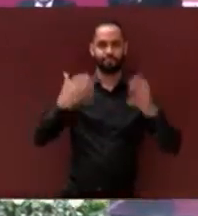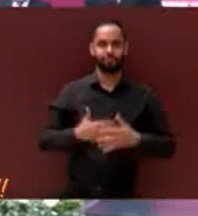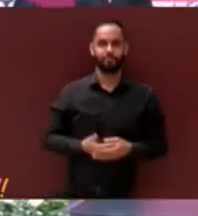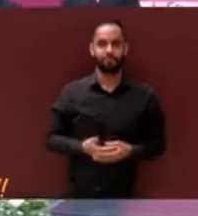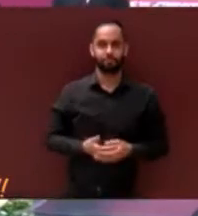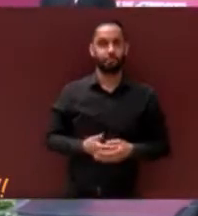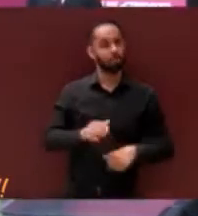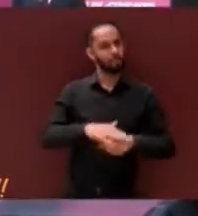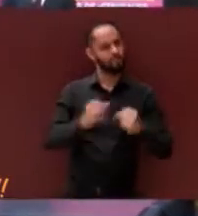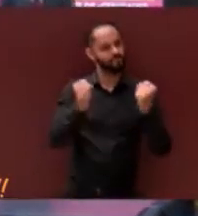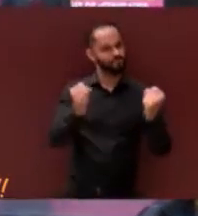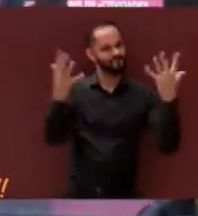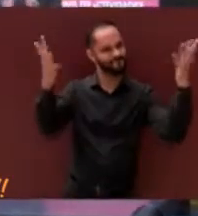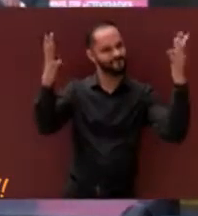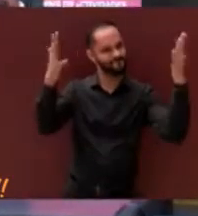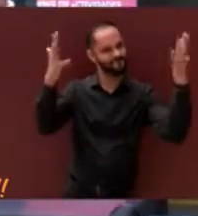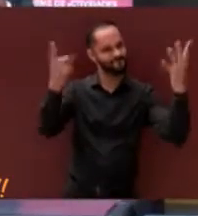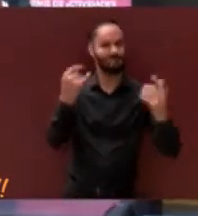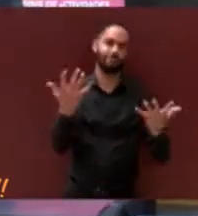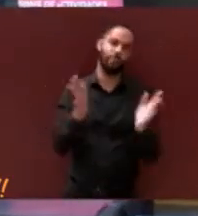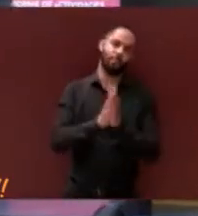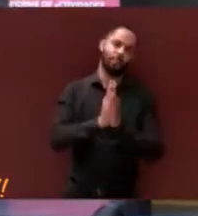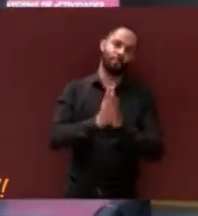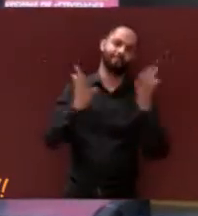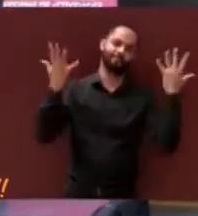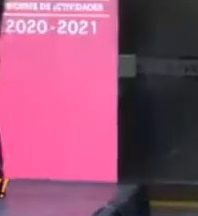Más fuerte el aplauso, Tijuana, por favor.